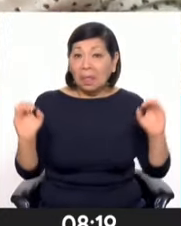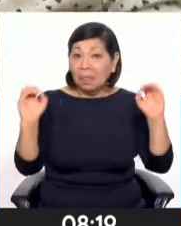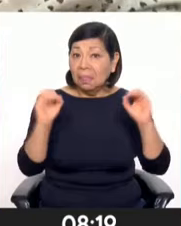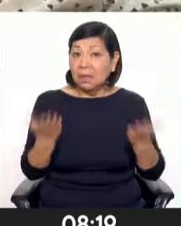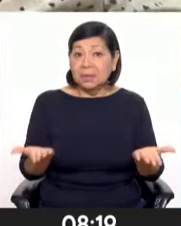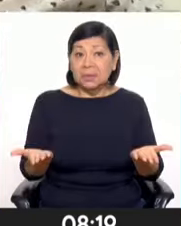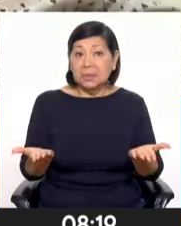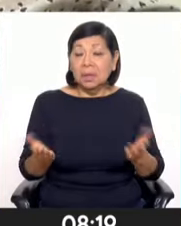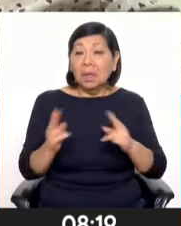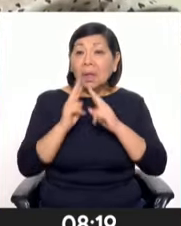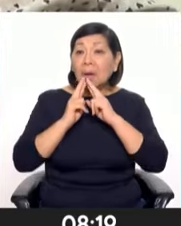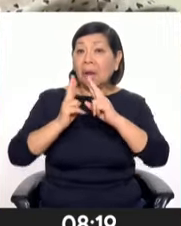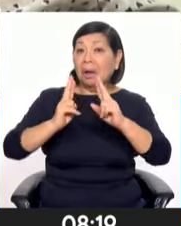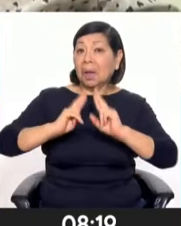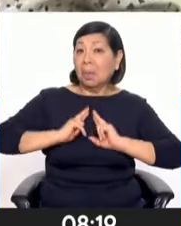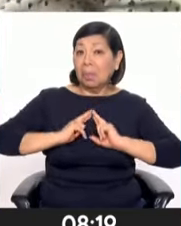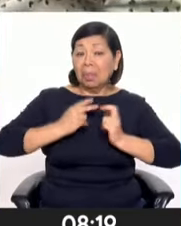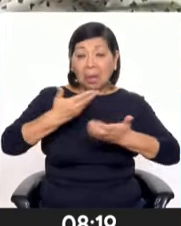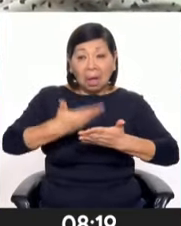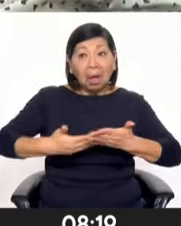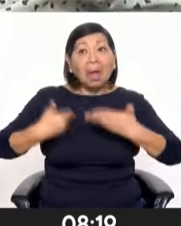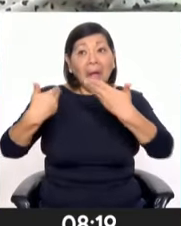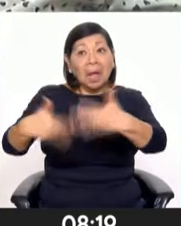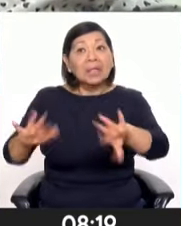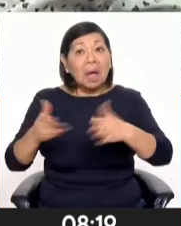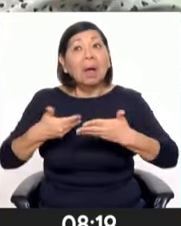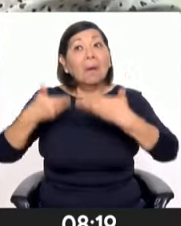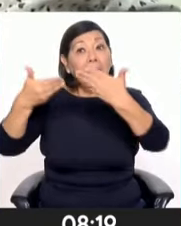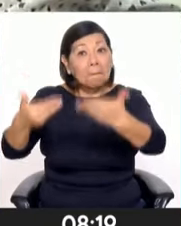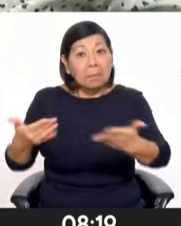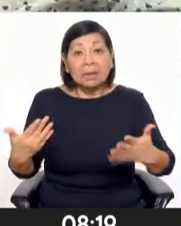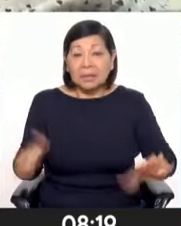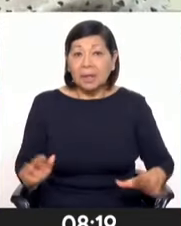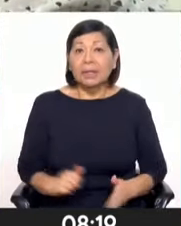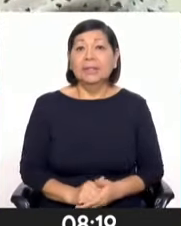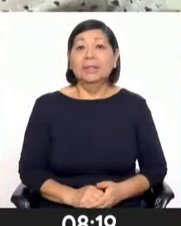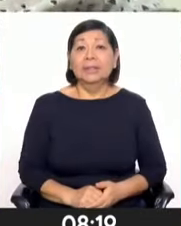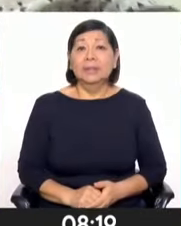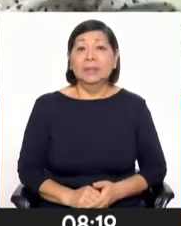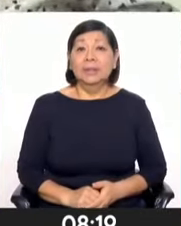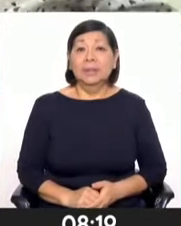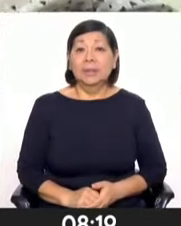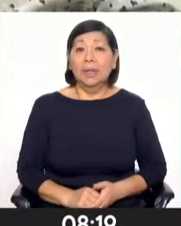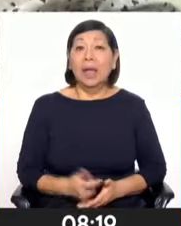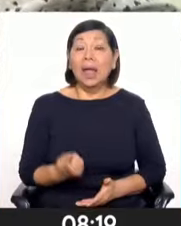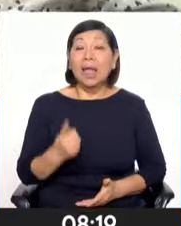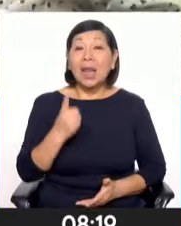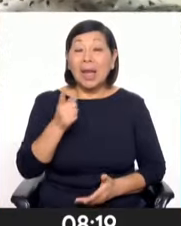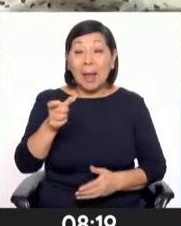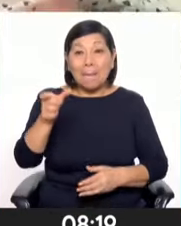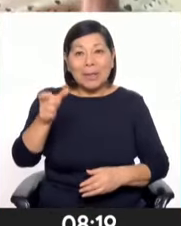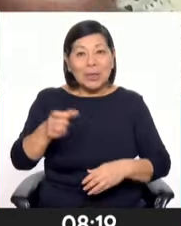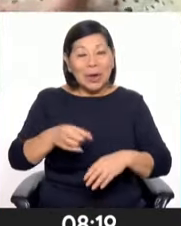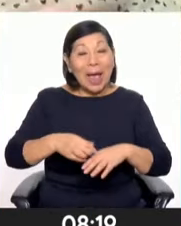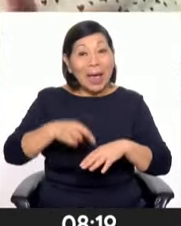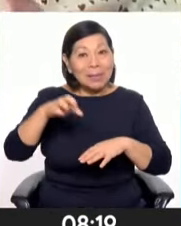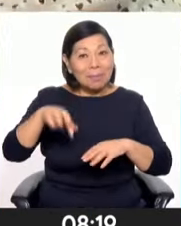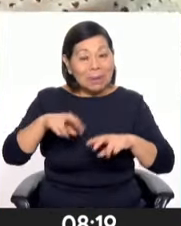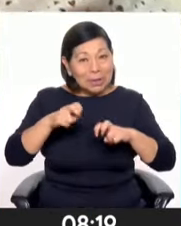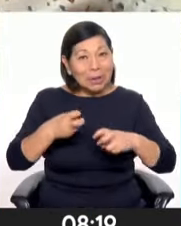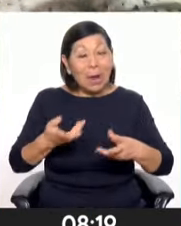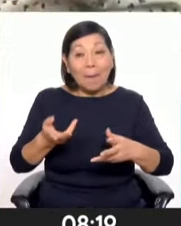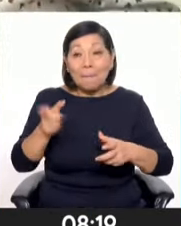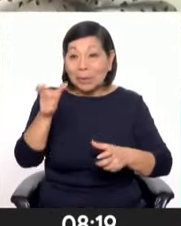la respuesta a estos documentos, pero gracias a Aldo, el paleontólogo, y la gente